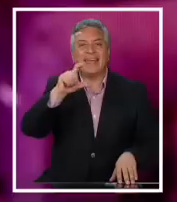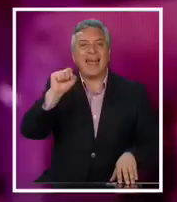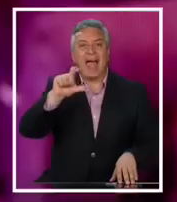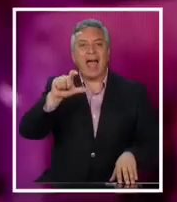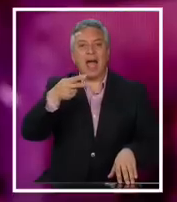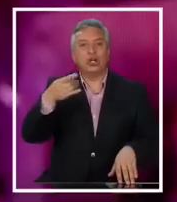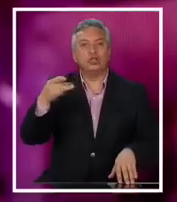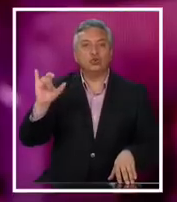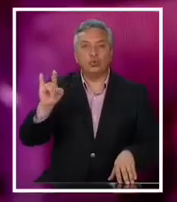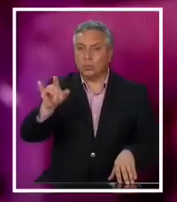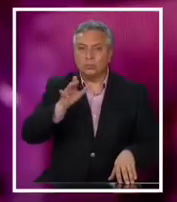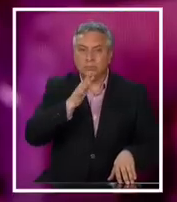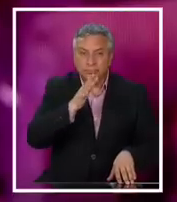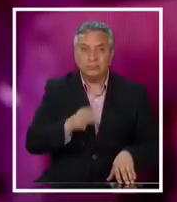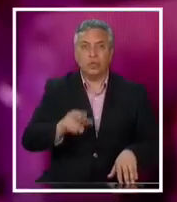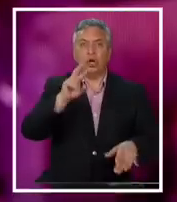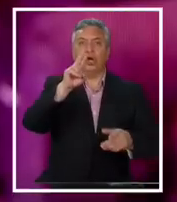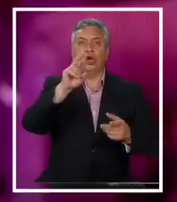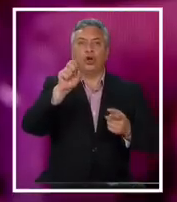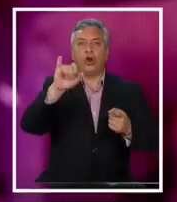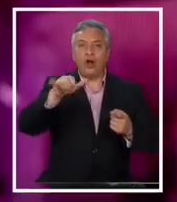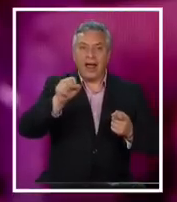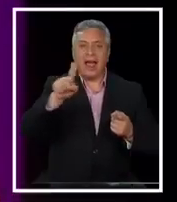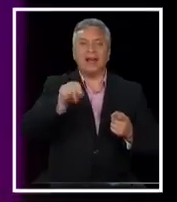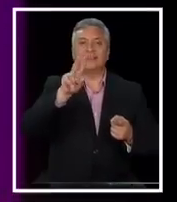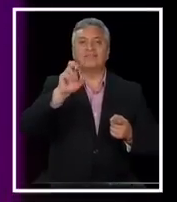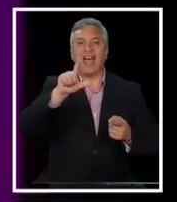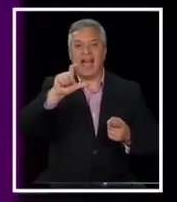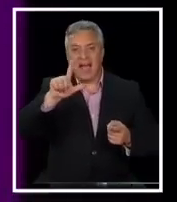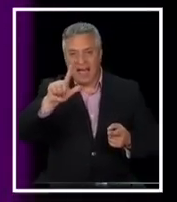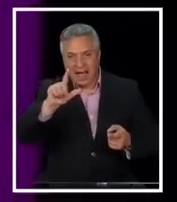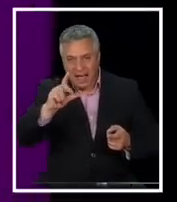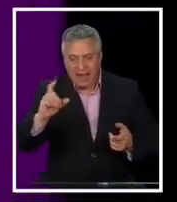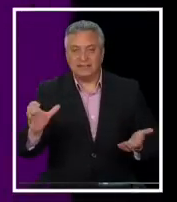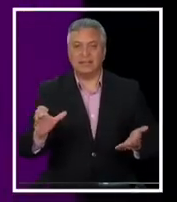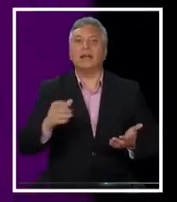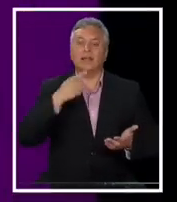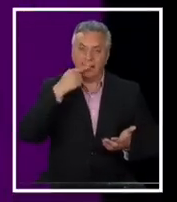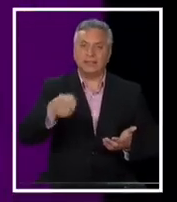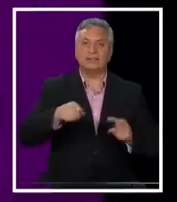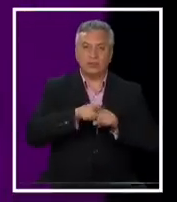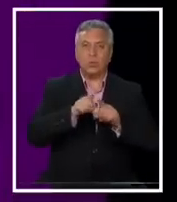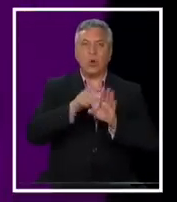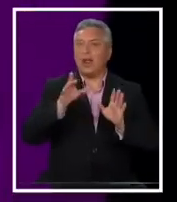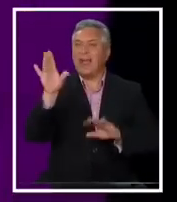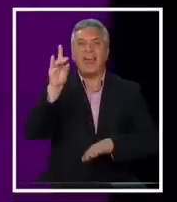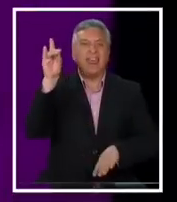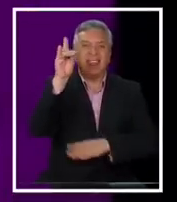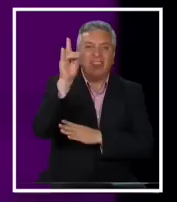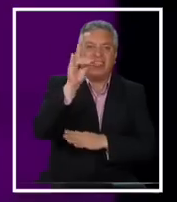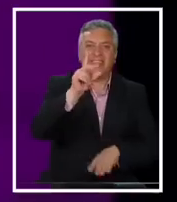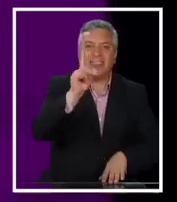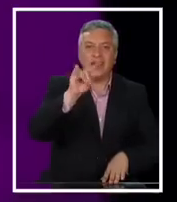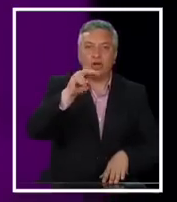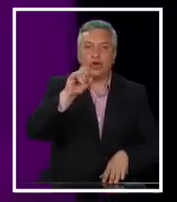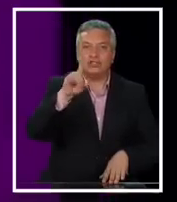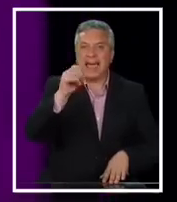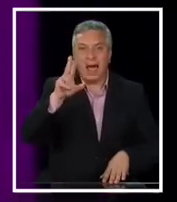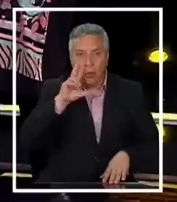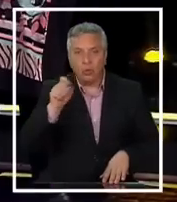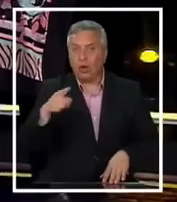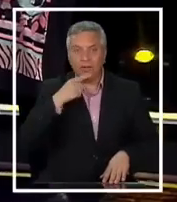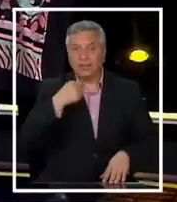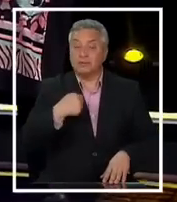íbamos. Roja Fade, el que cantaba en la ducha, el plurichile, el dinosaurio. No queremos